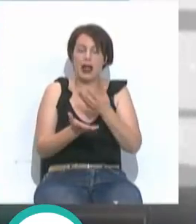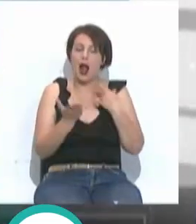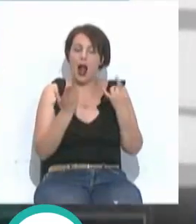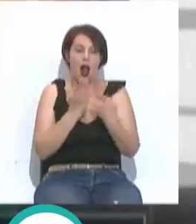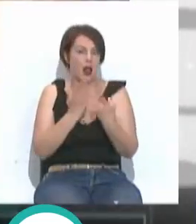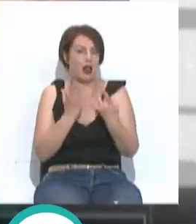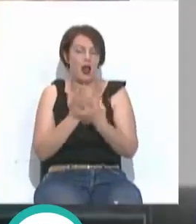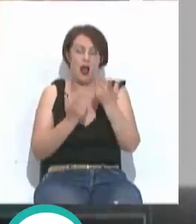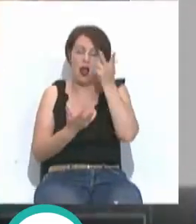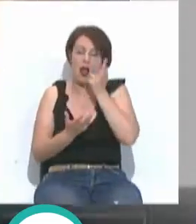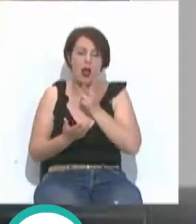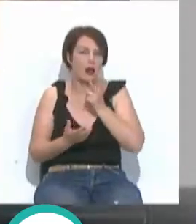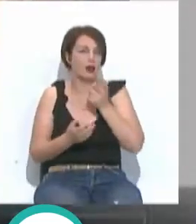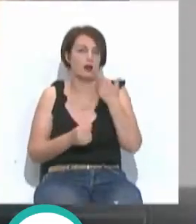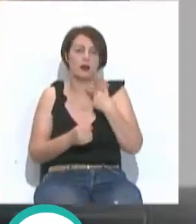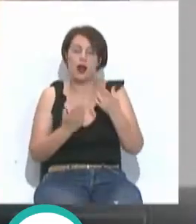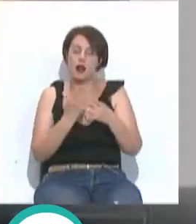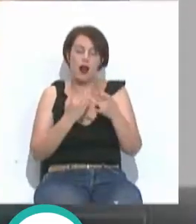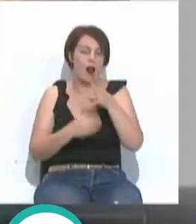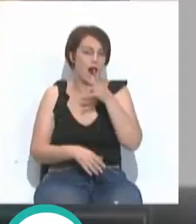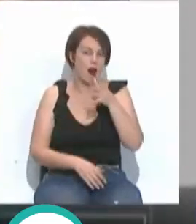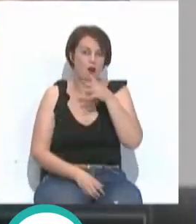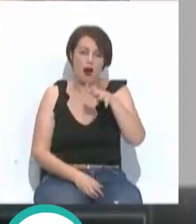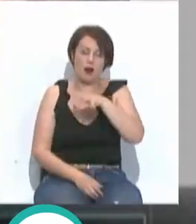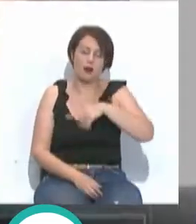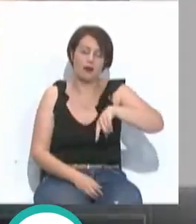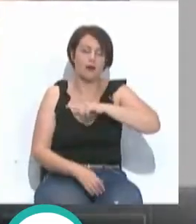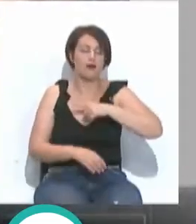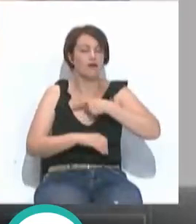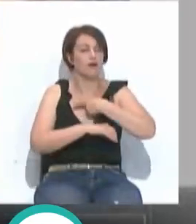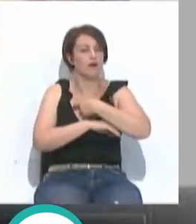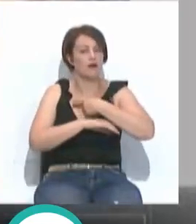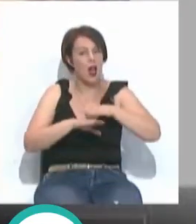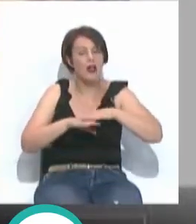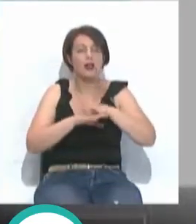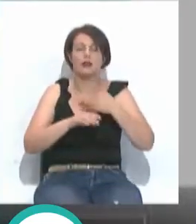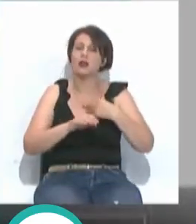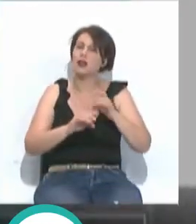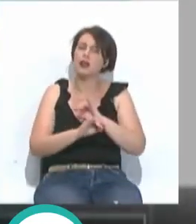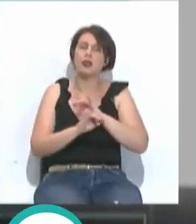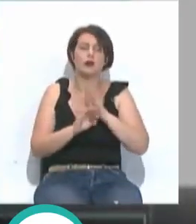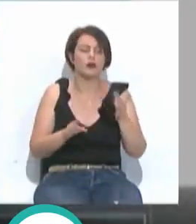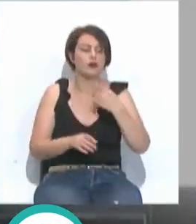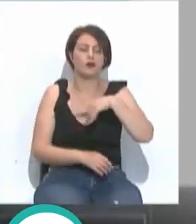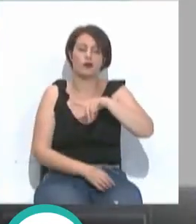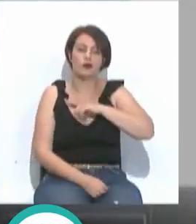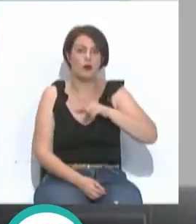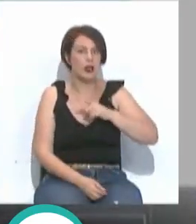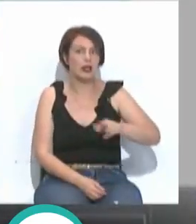calidad, la excelencia de la calidad de las aguas de nuestras playas y desde luego dejar muy claro que vamos a